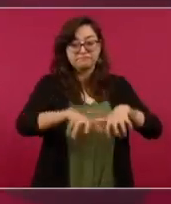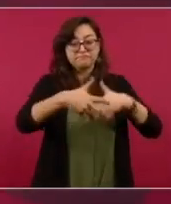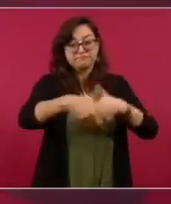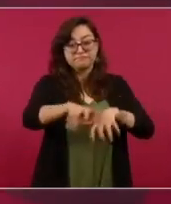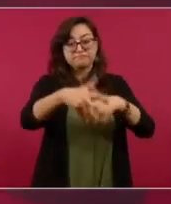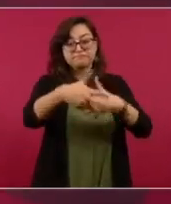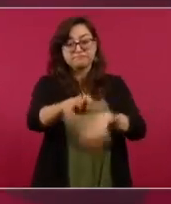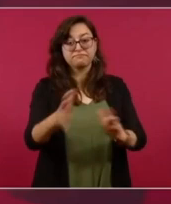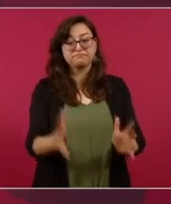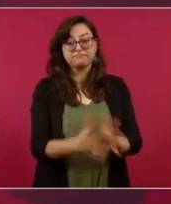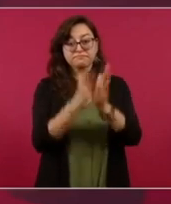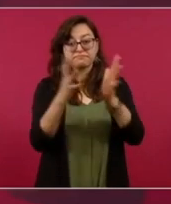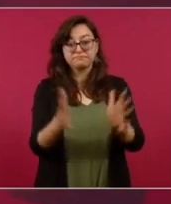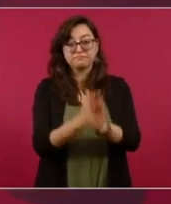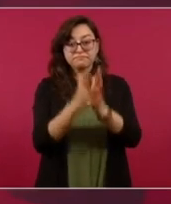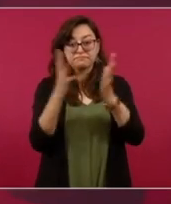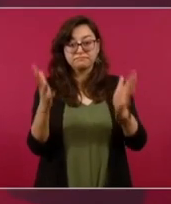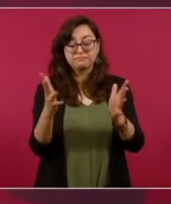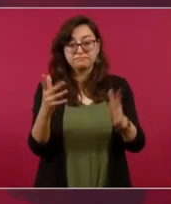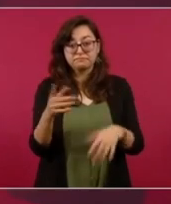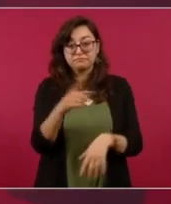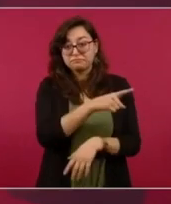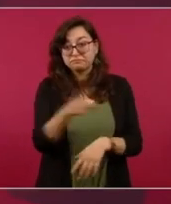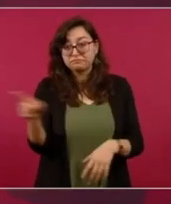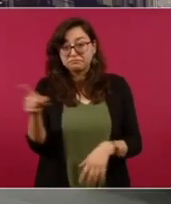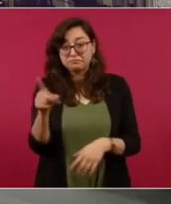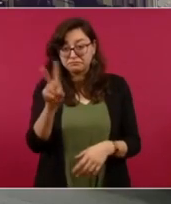o ustedes creen que vienen por la ley electoral